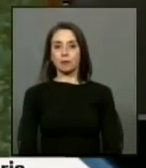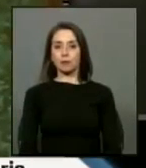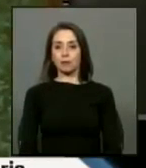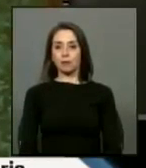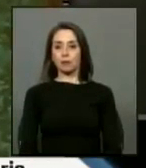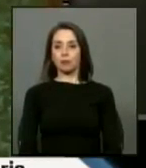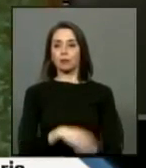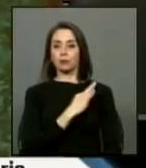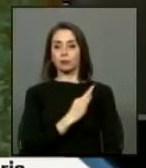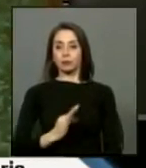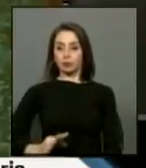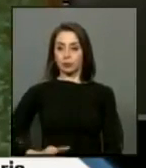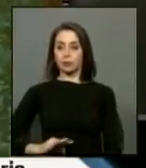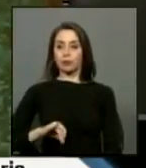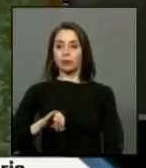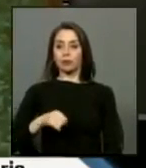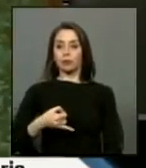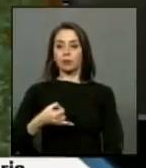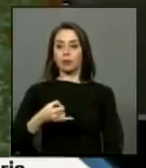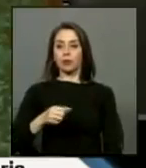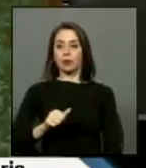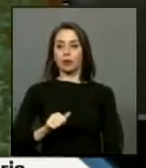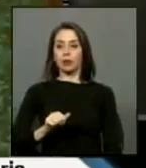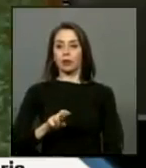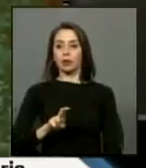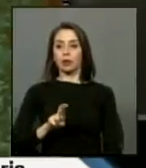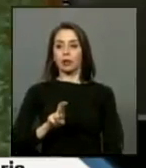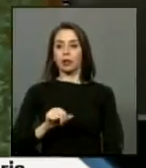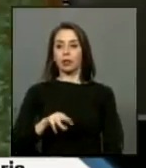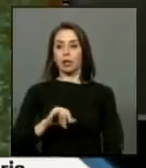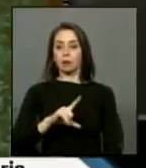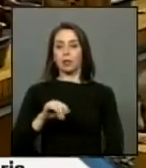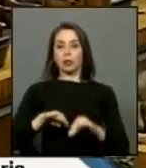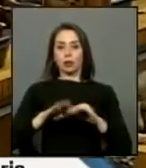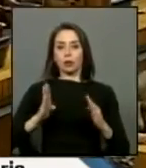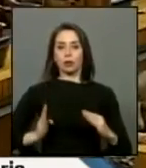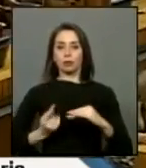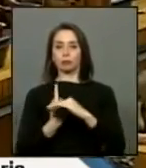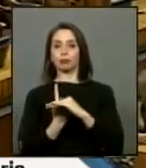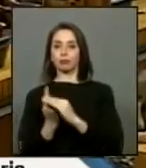Diputado señor Enrique Jaramillo, el podio lo está esperando.